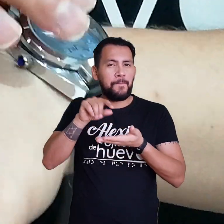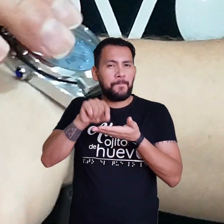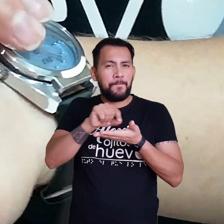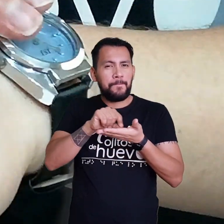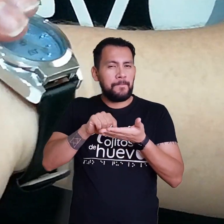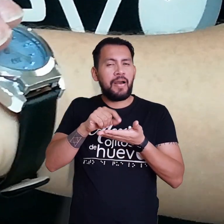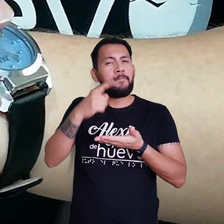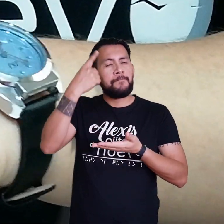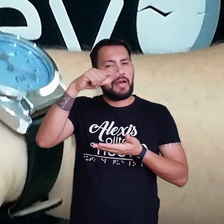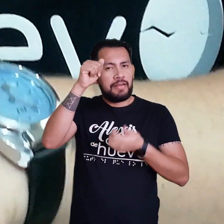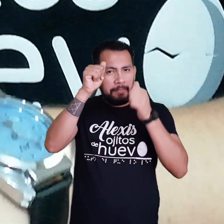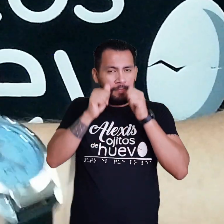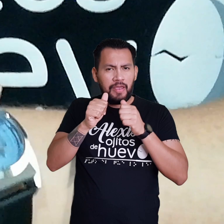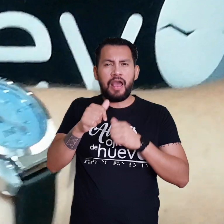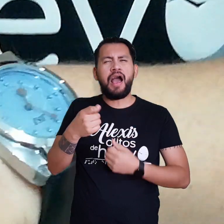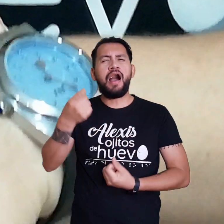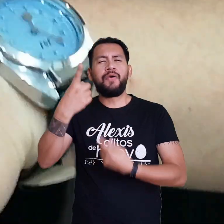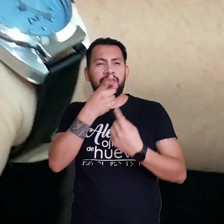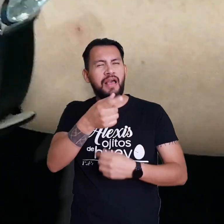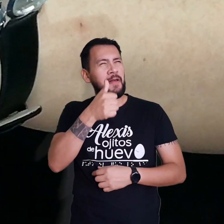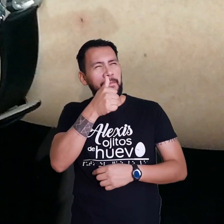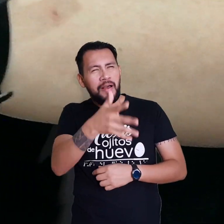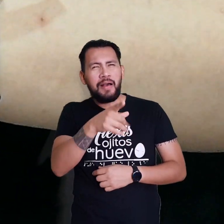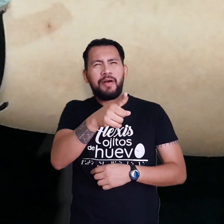Cierra Se abre